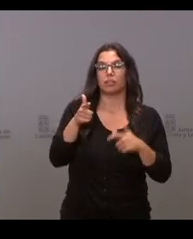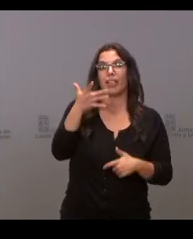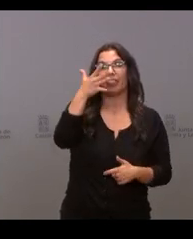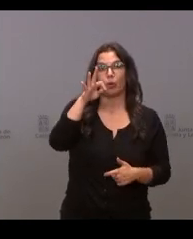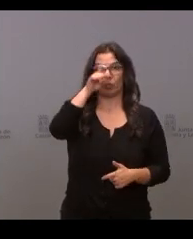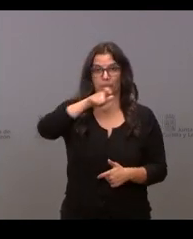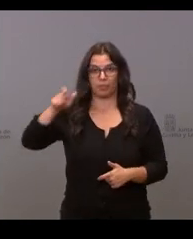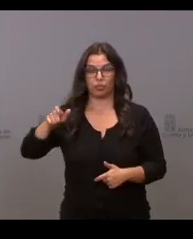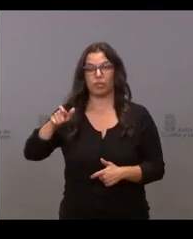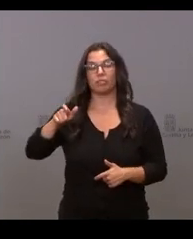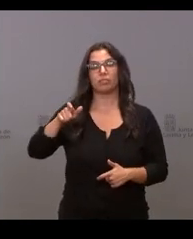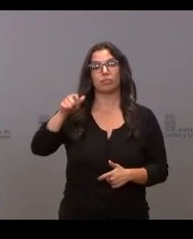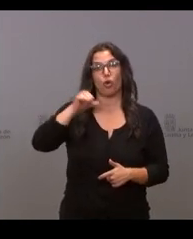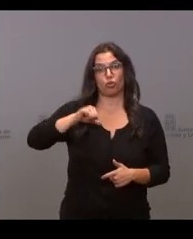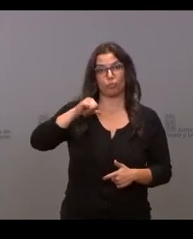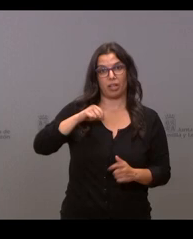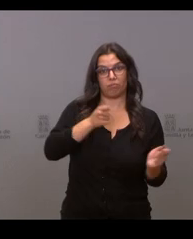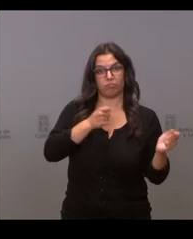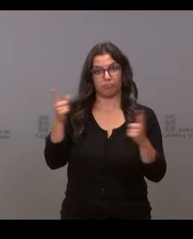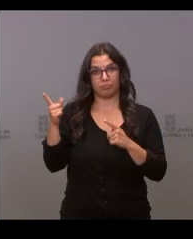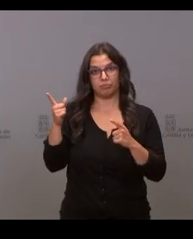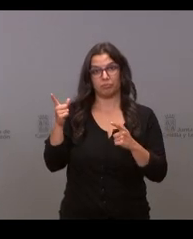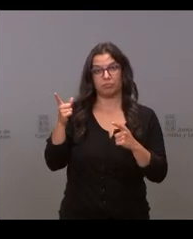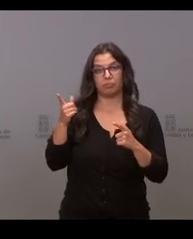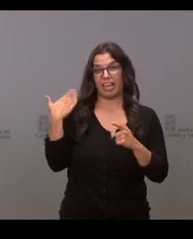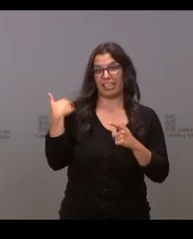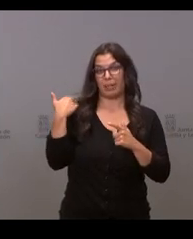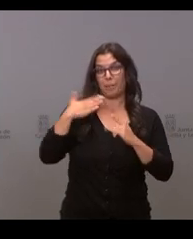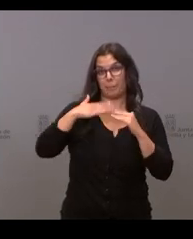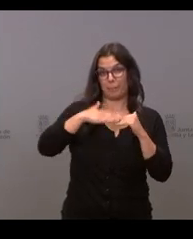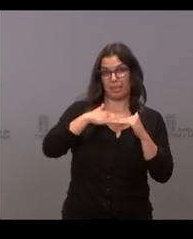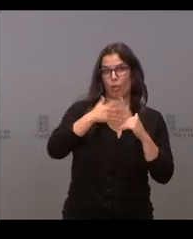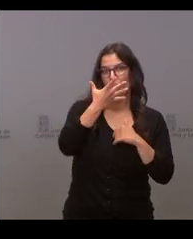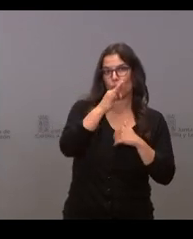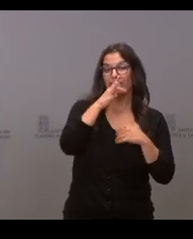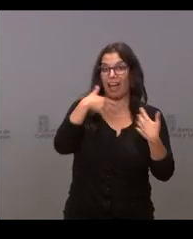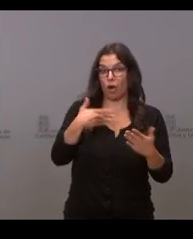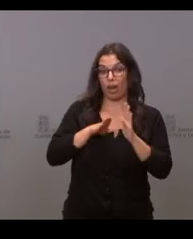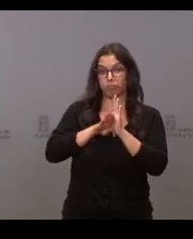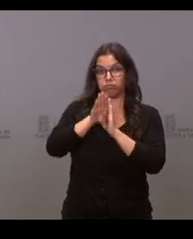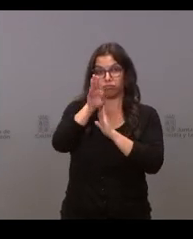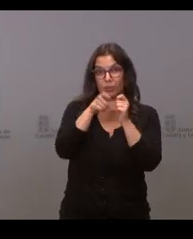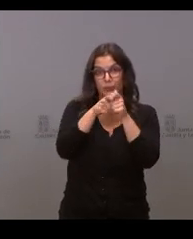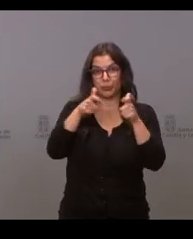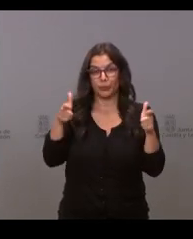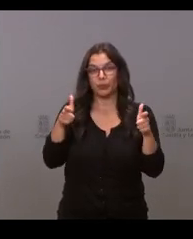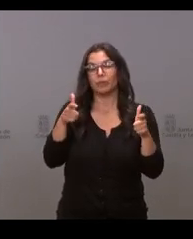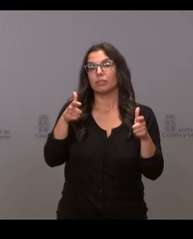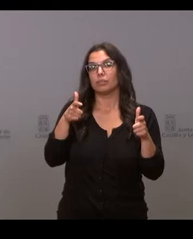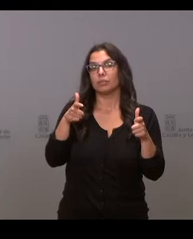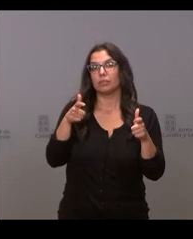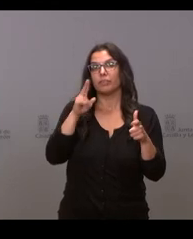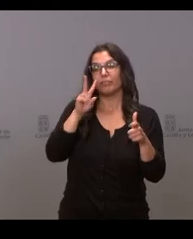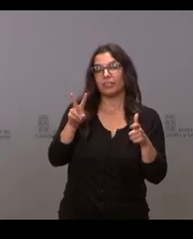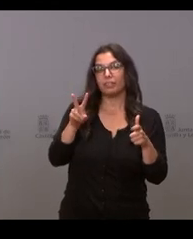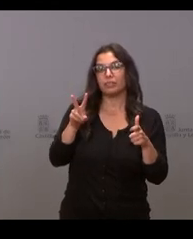pacientes en la parte más baja de la curva y ahora mismo estamos en esa cifra que ven